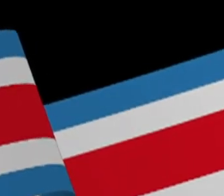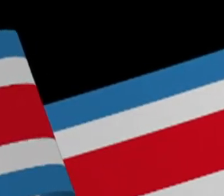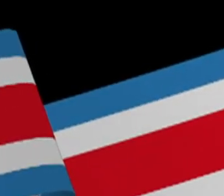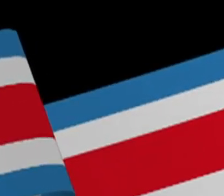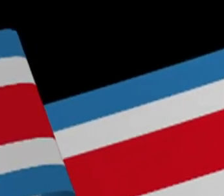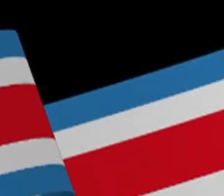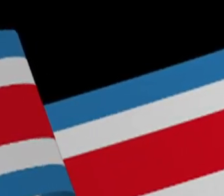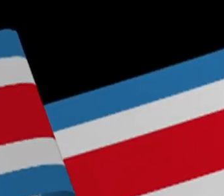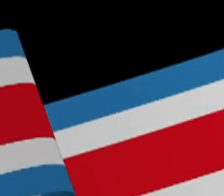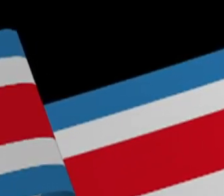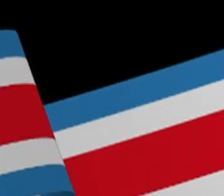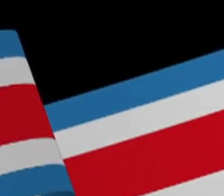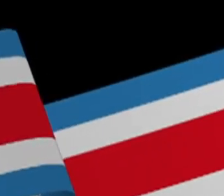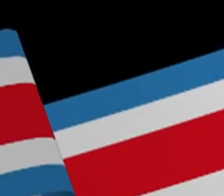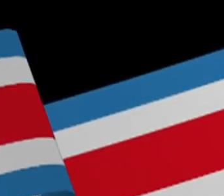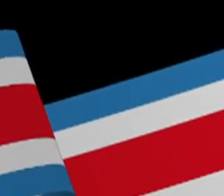leipida leipida en CC por